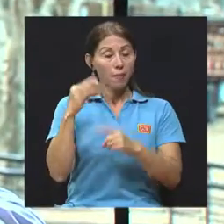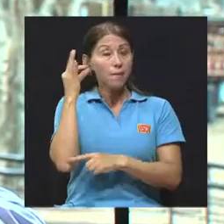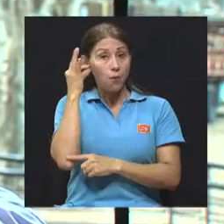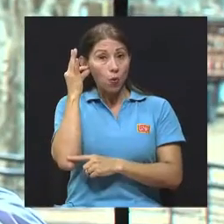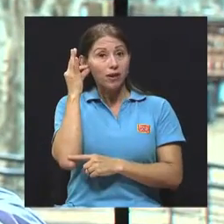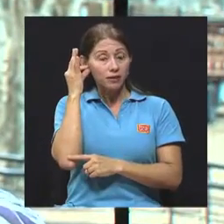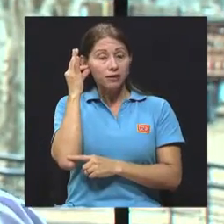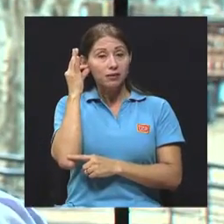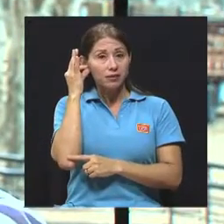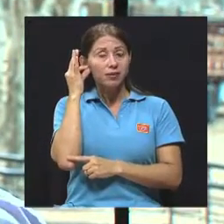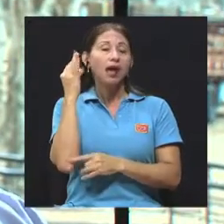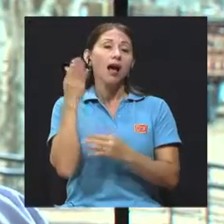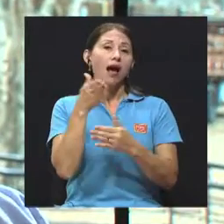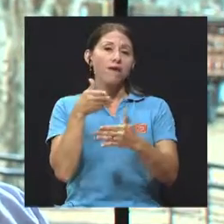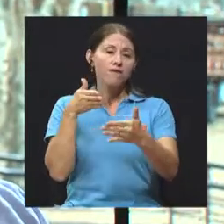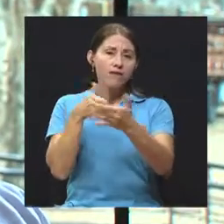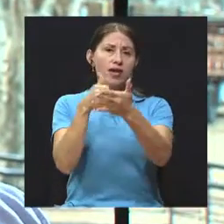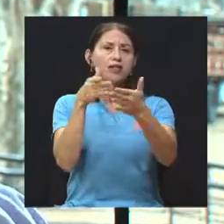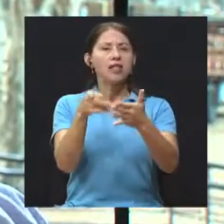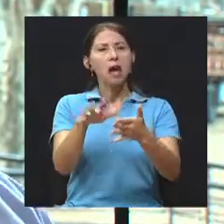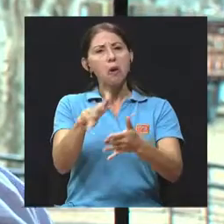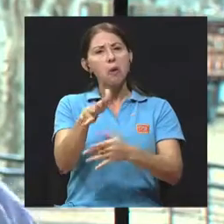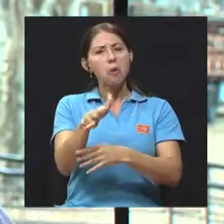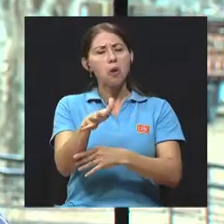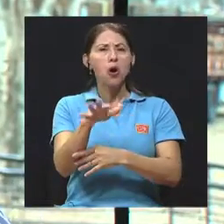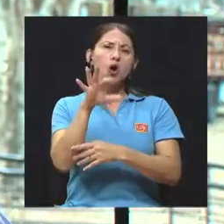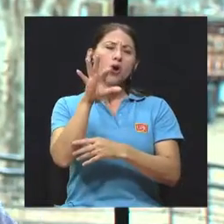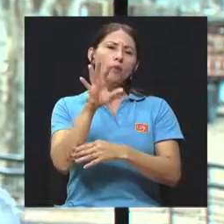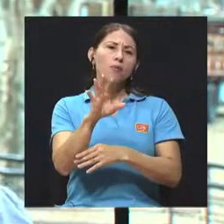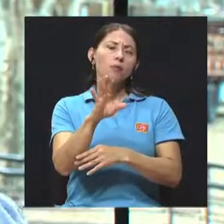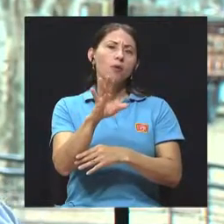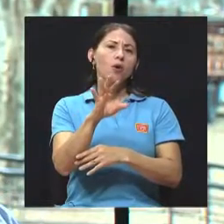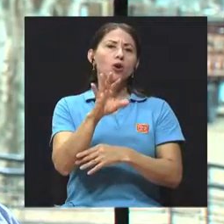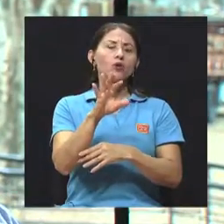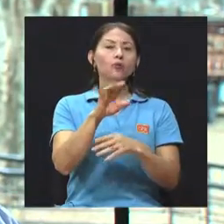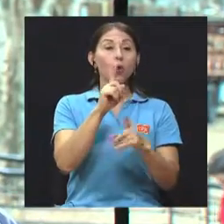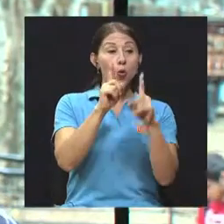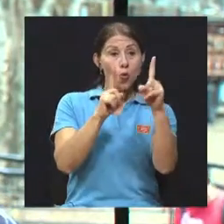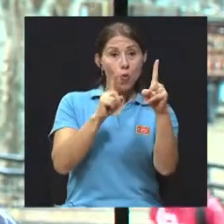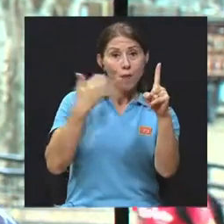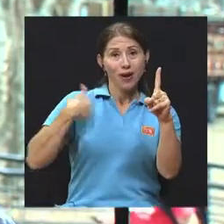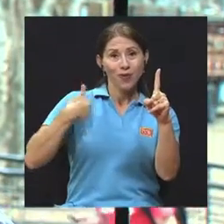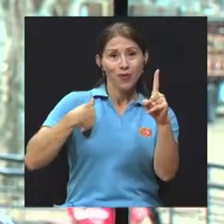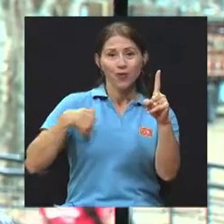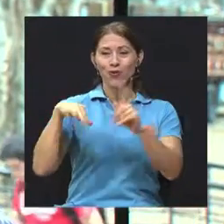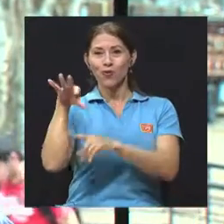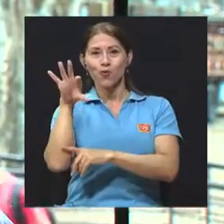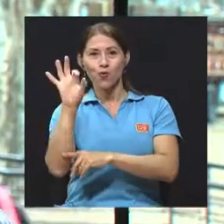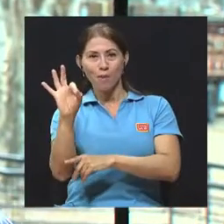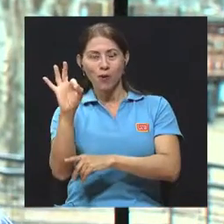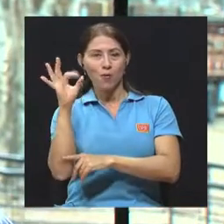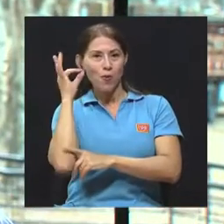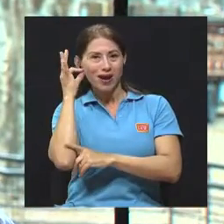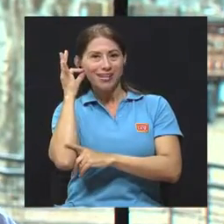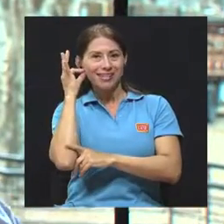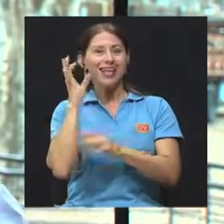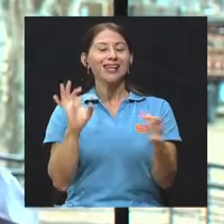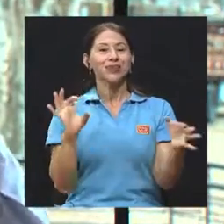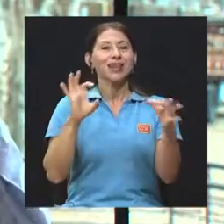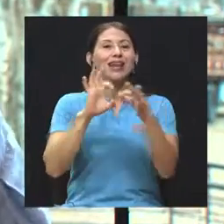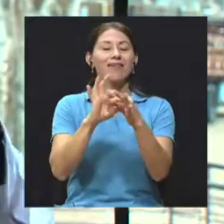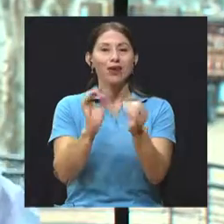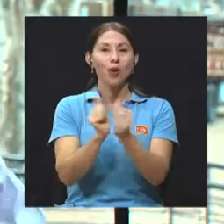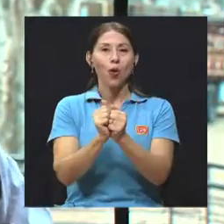mucho más frecuente en mujeres. Se afecta en promedio 9 mujeres por cada varón. Eso tiene que ver con la presencia de estrógenos. Se ha visto que